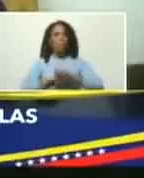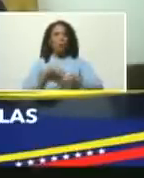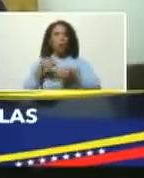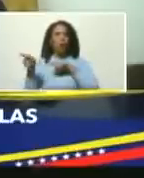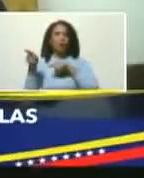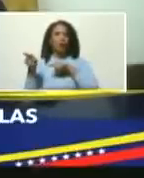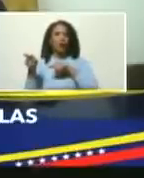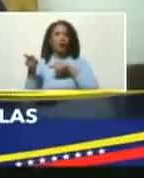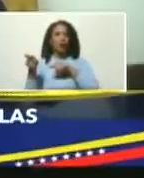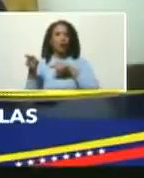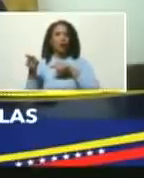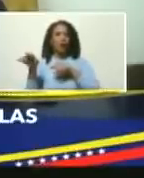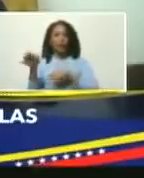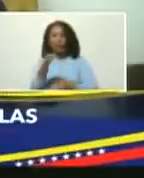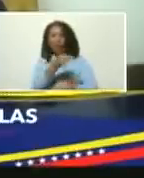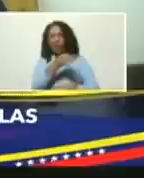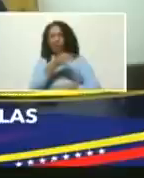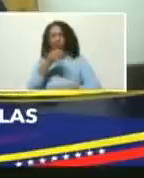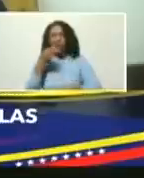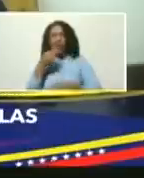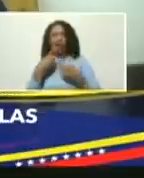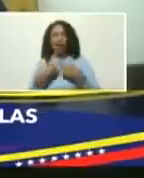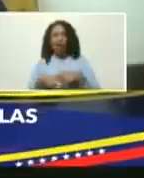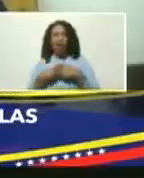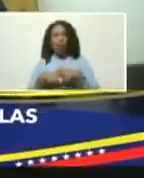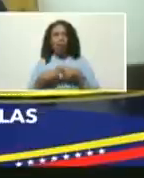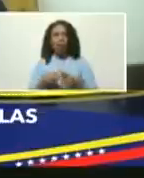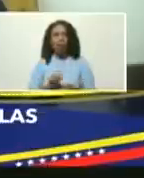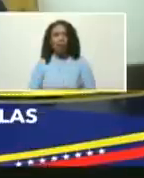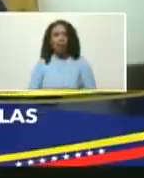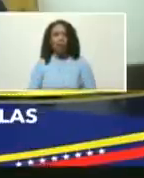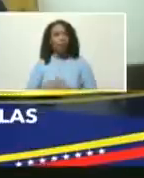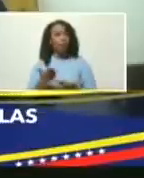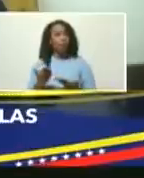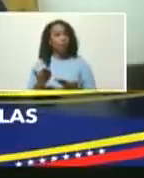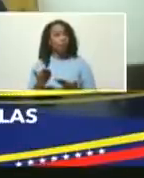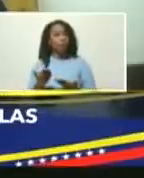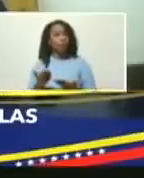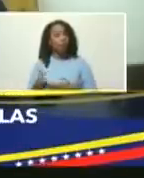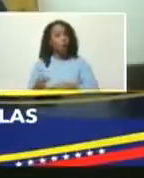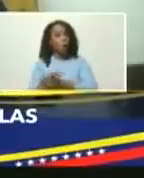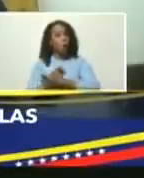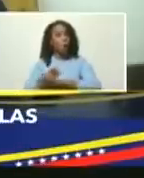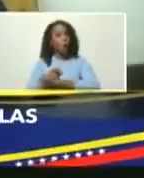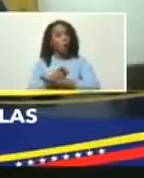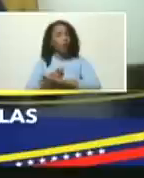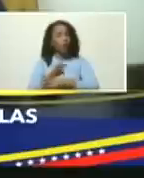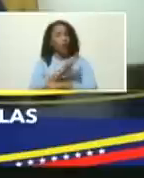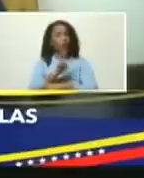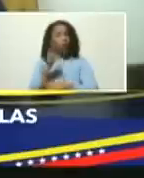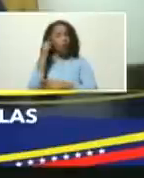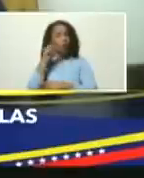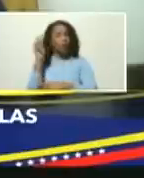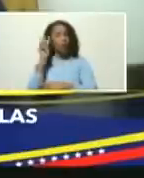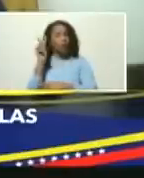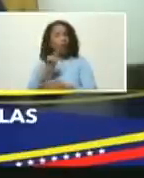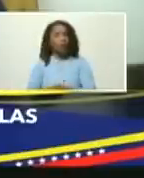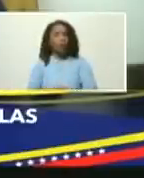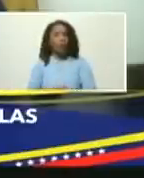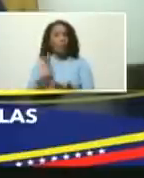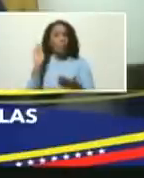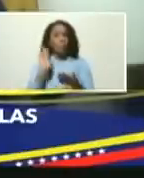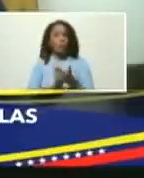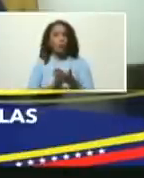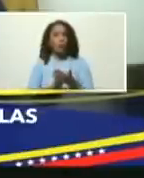extraordinaria herramienta que el gobierno de la república bolivariana de venezuela pone